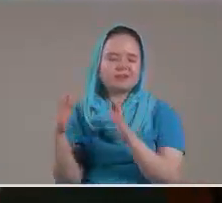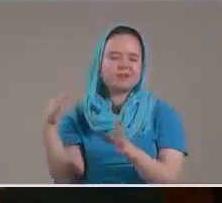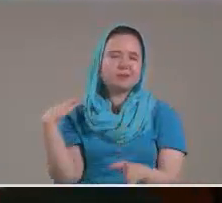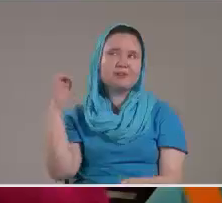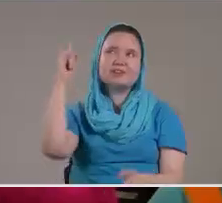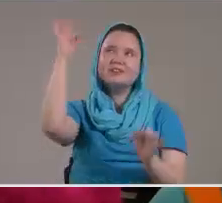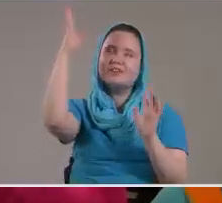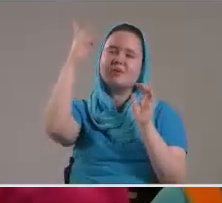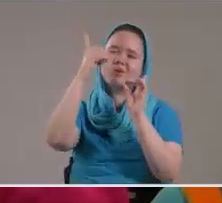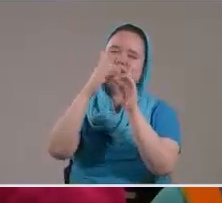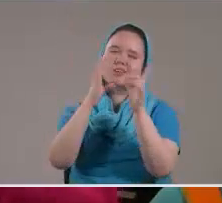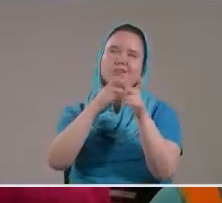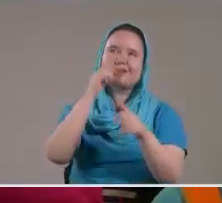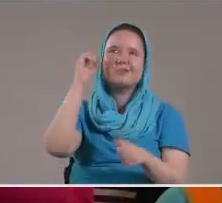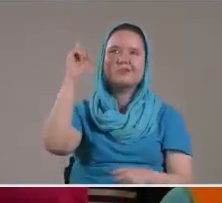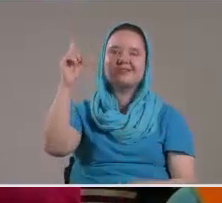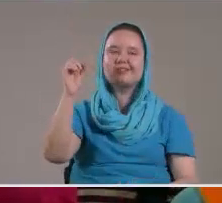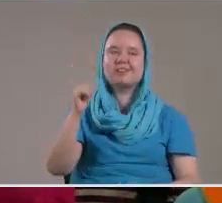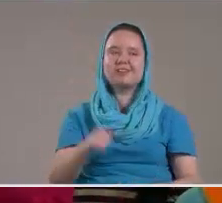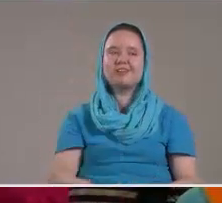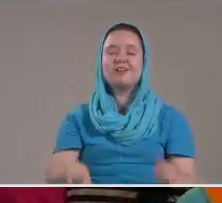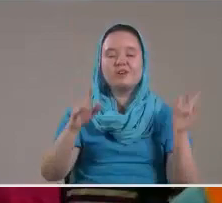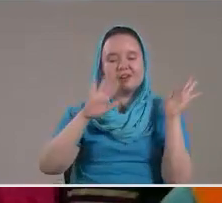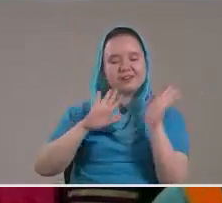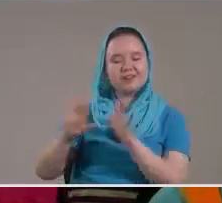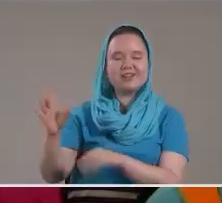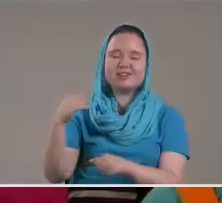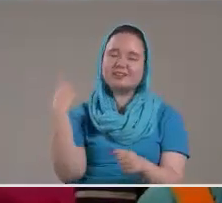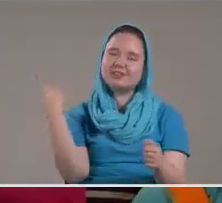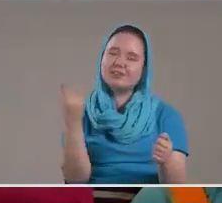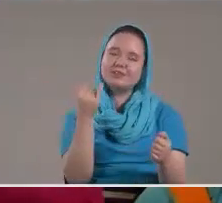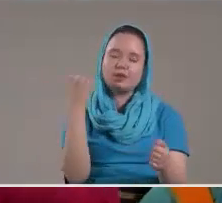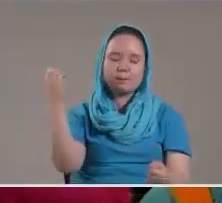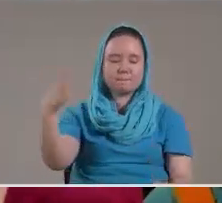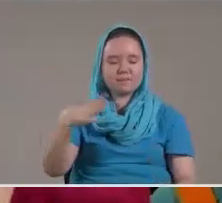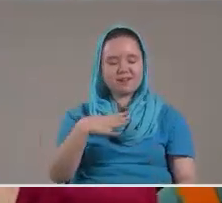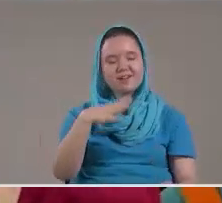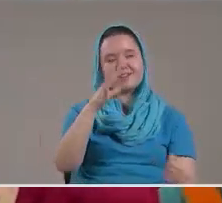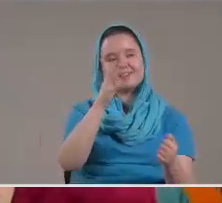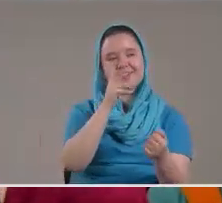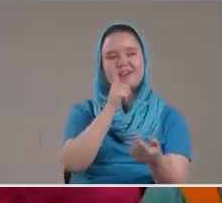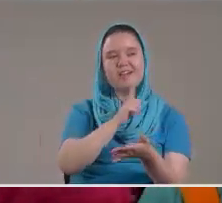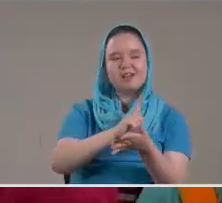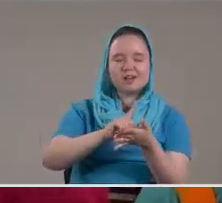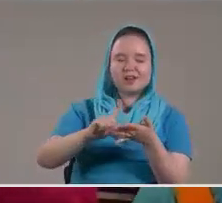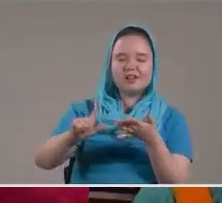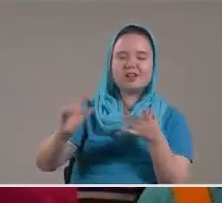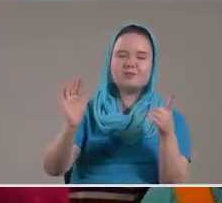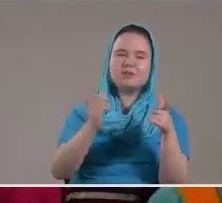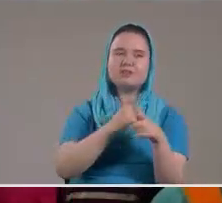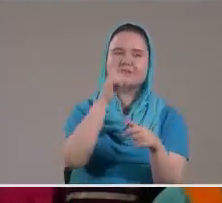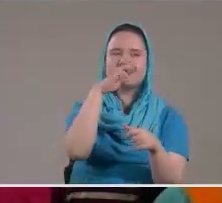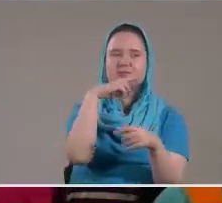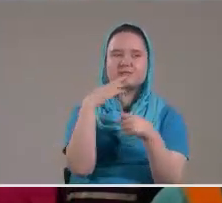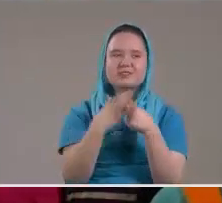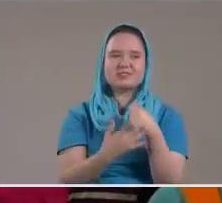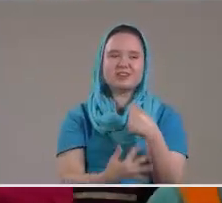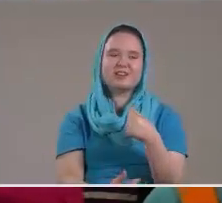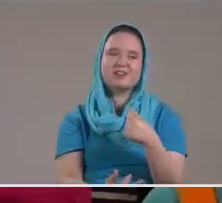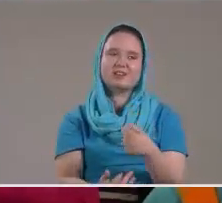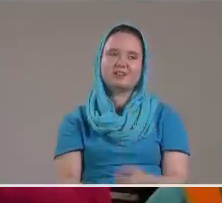Quita toda mancha Quita toda arruga Señor Toda cosa